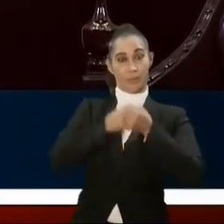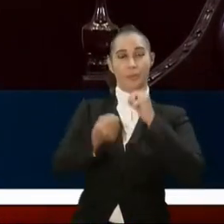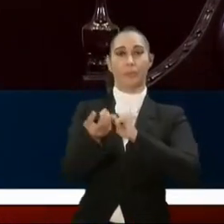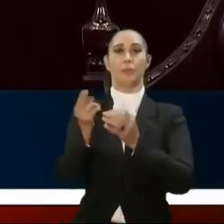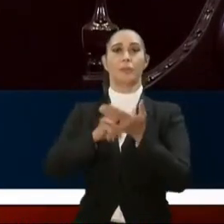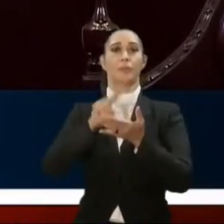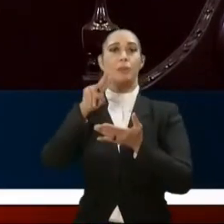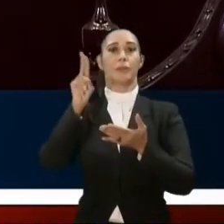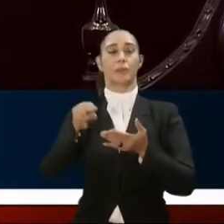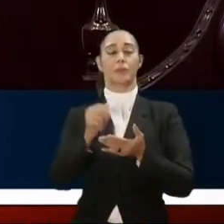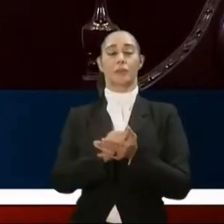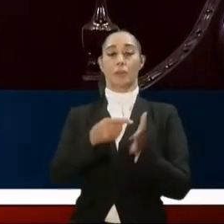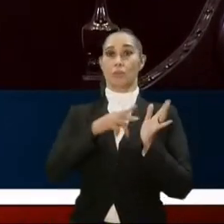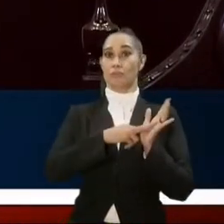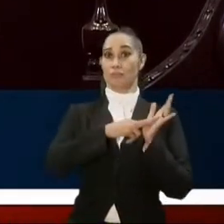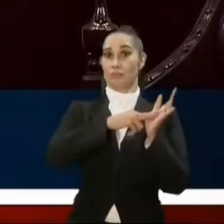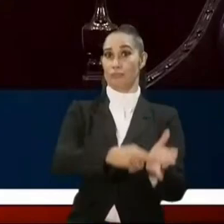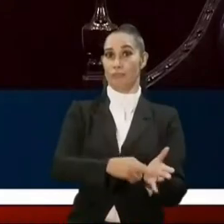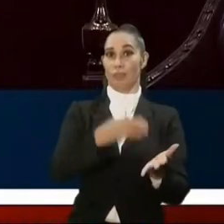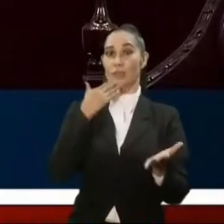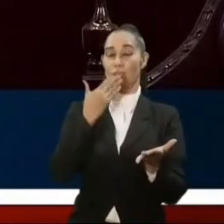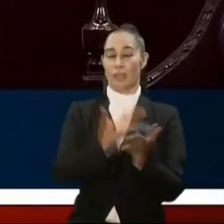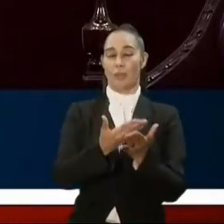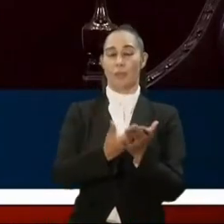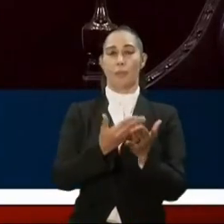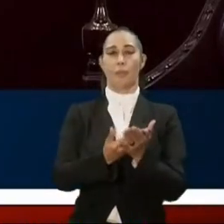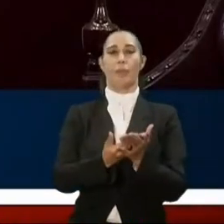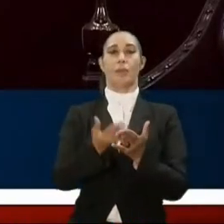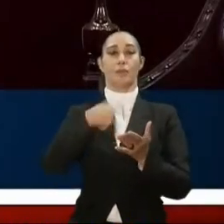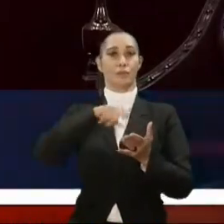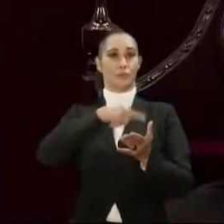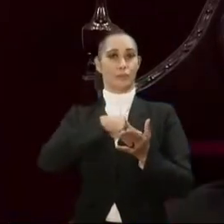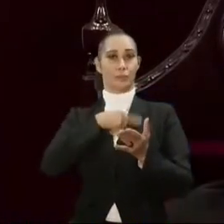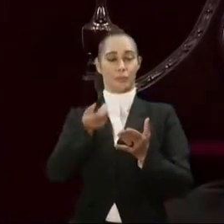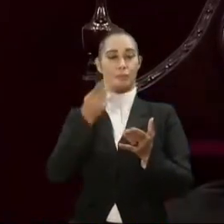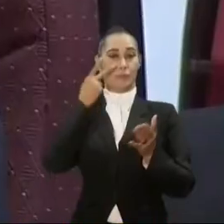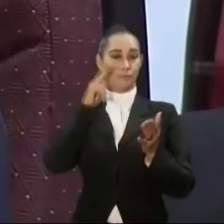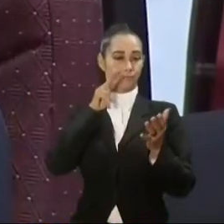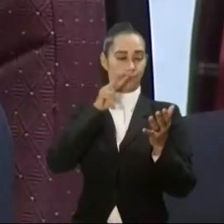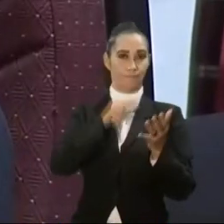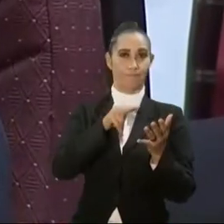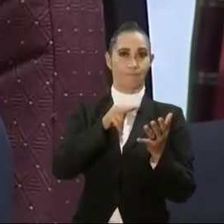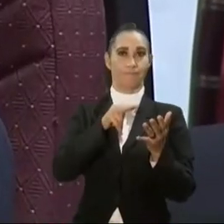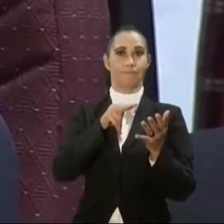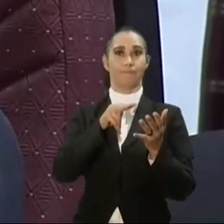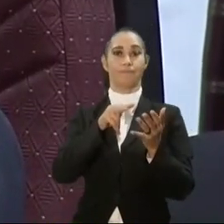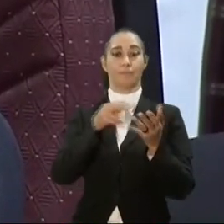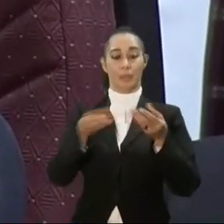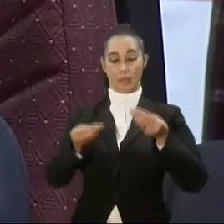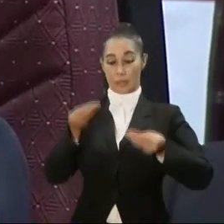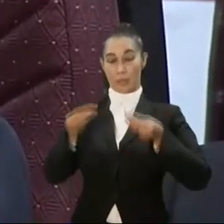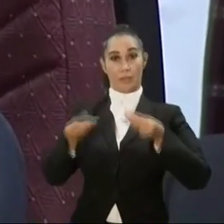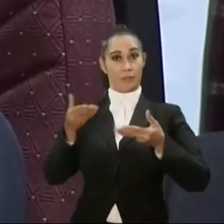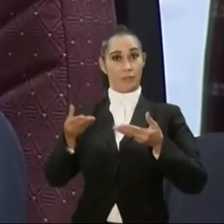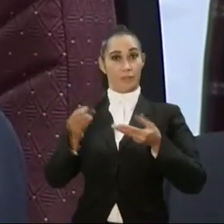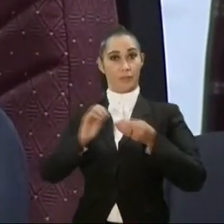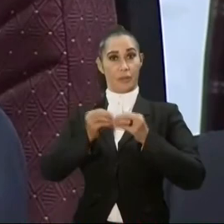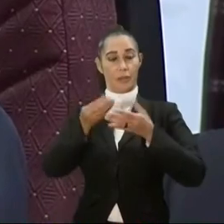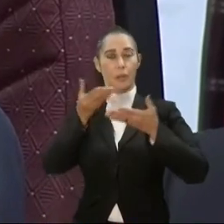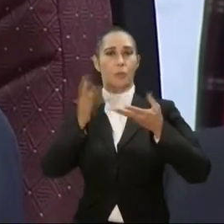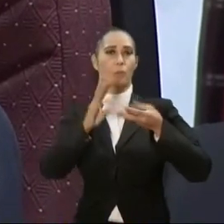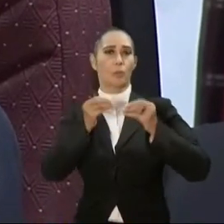Pero aunque este dato sea bueno, de por sí debemos sin embargo matizarlo. Las cifras de incidencia